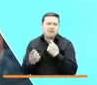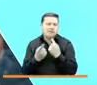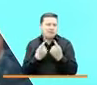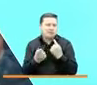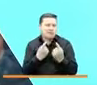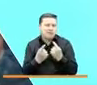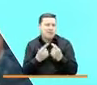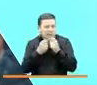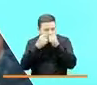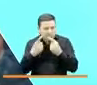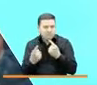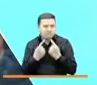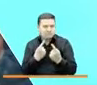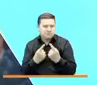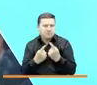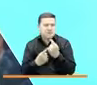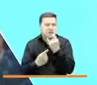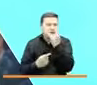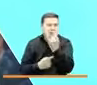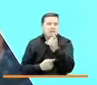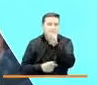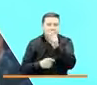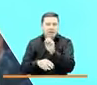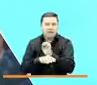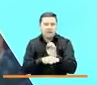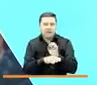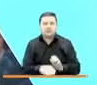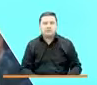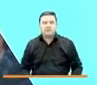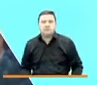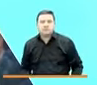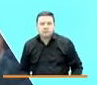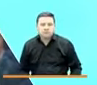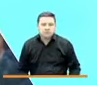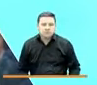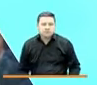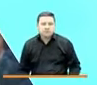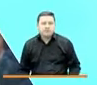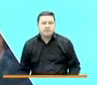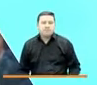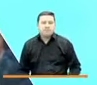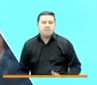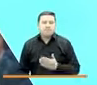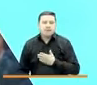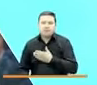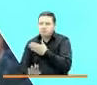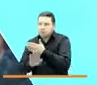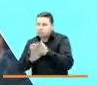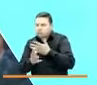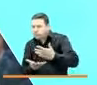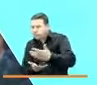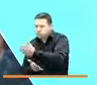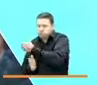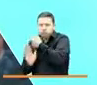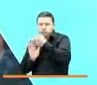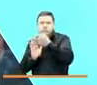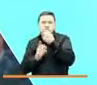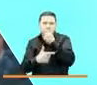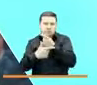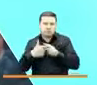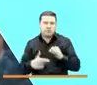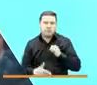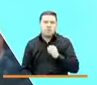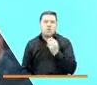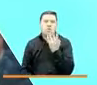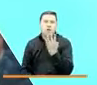los públicos de interés de las entidades. En este sentido, nuestra rendición de cuentas estará dividida en cuatro